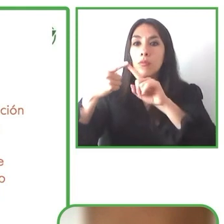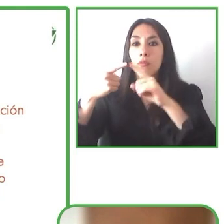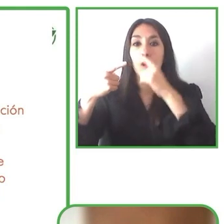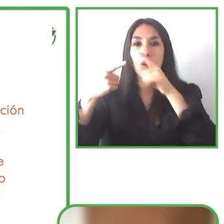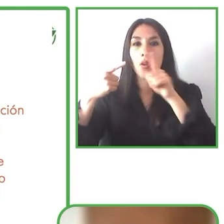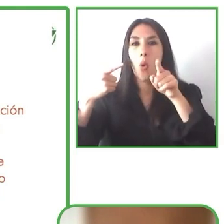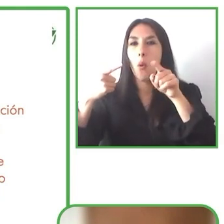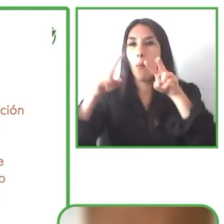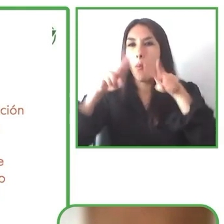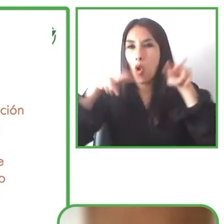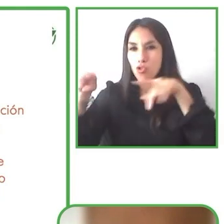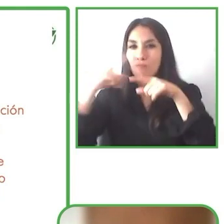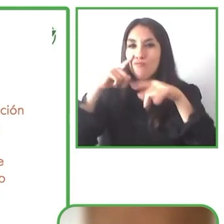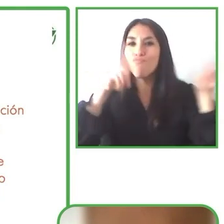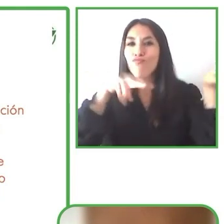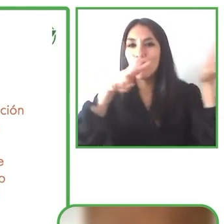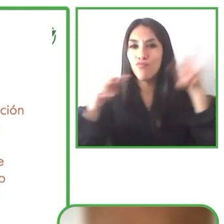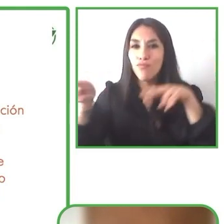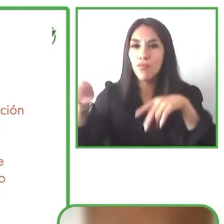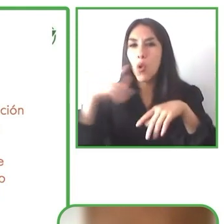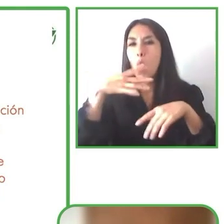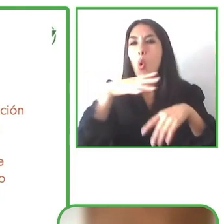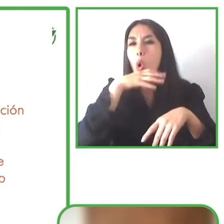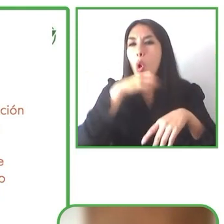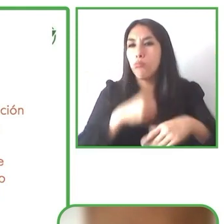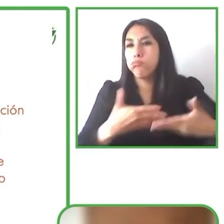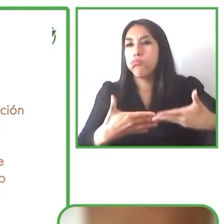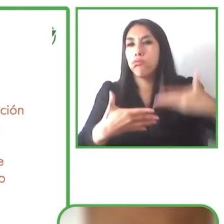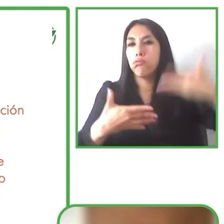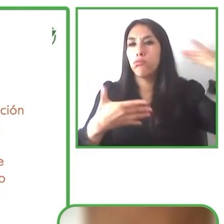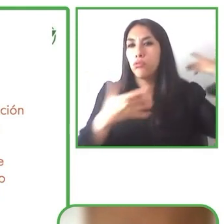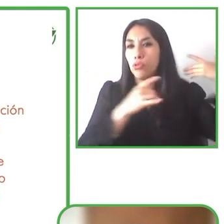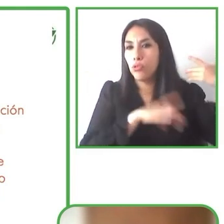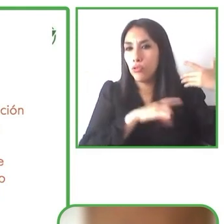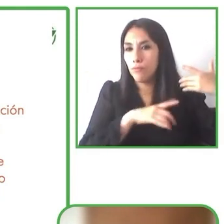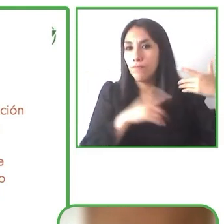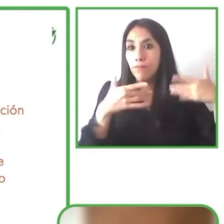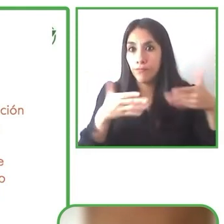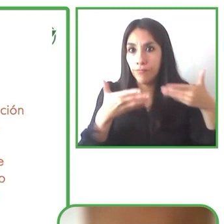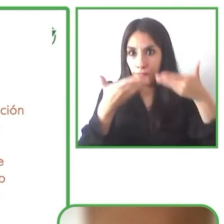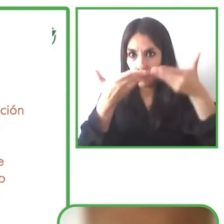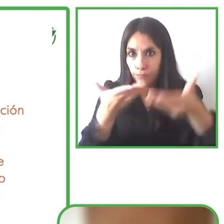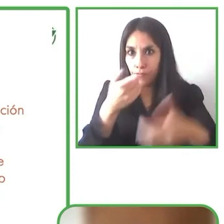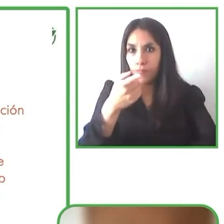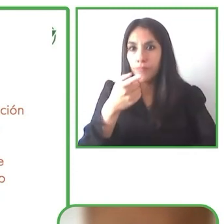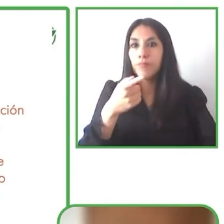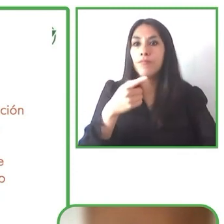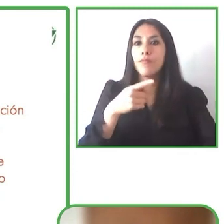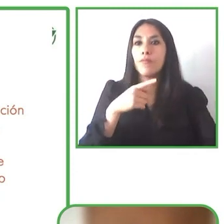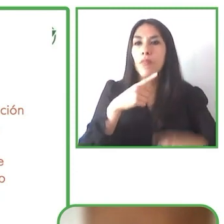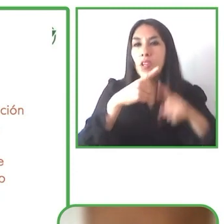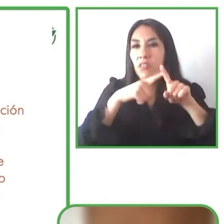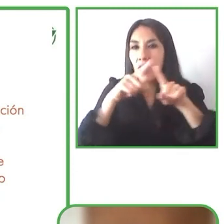fue poder llevar a Chile una serie de artes disciplinas